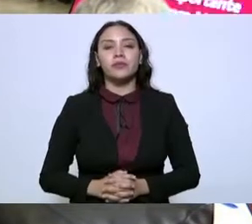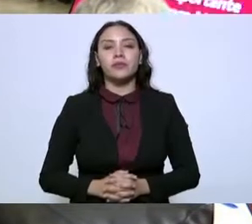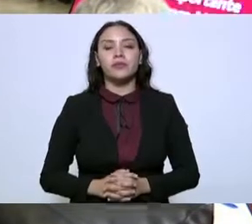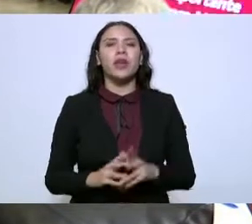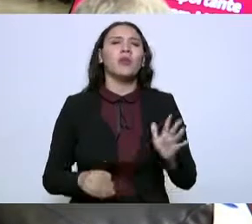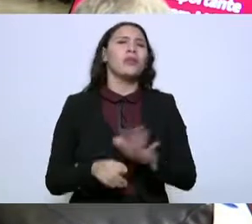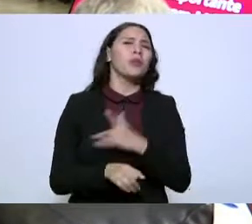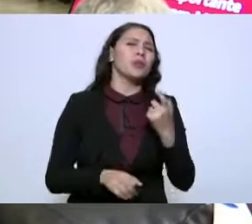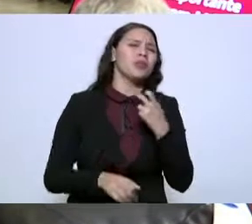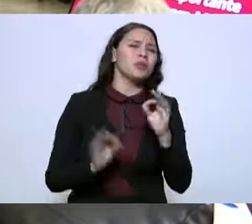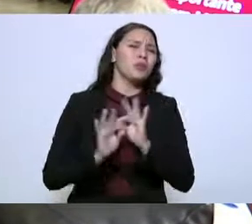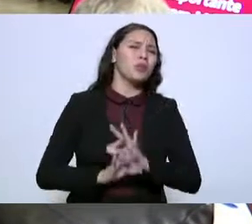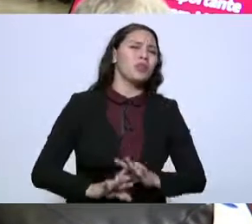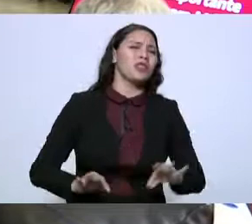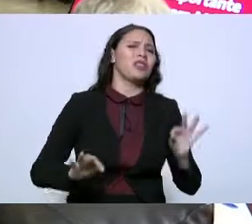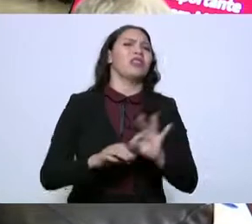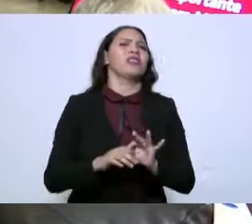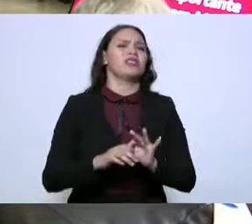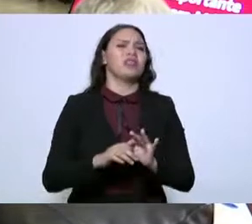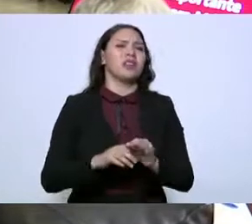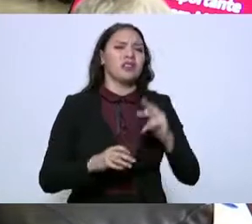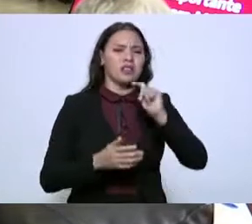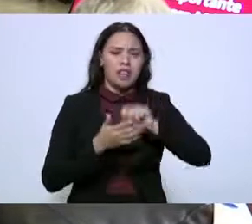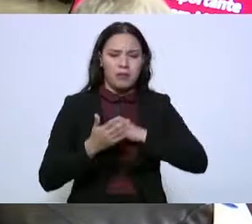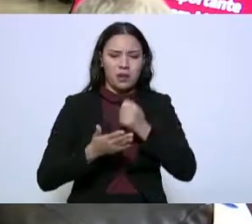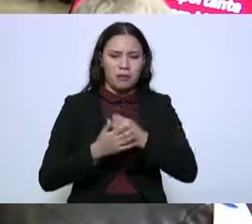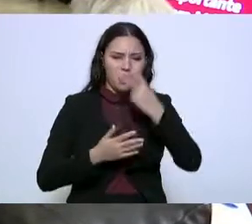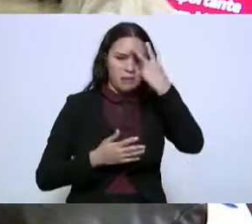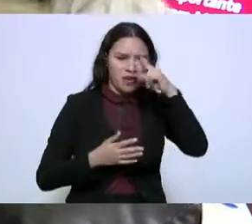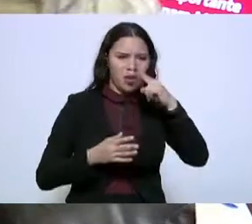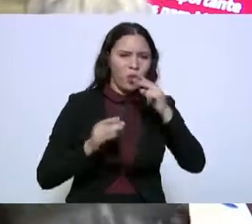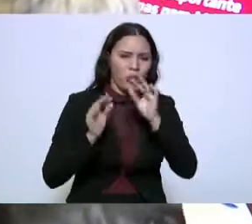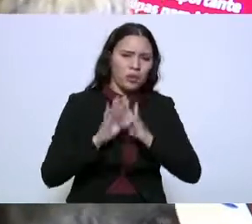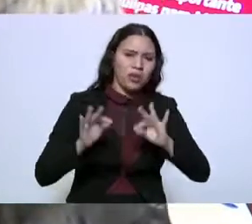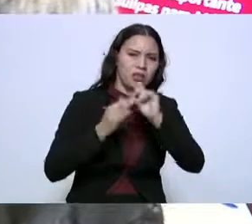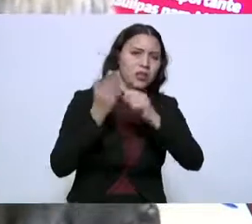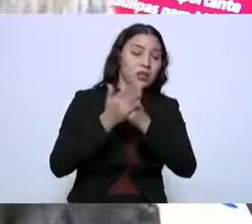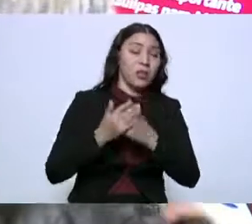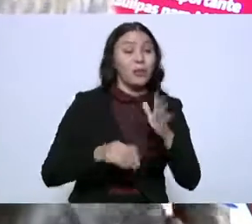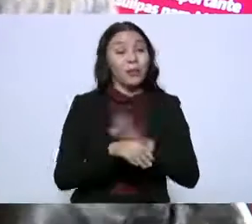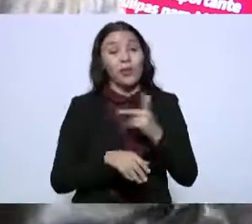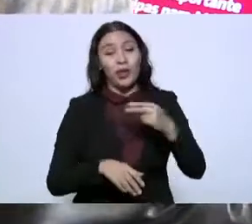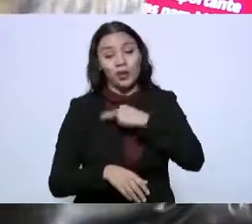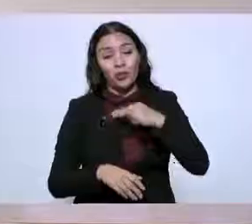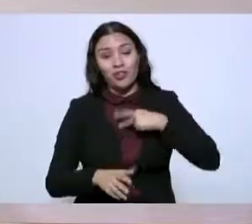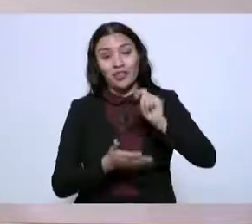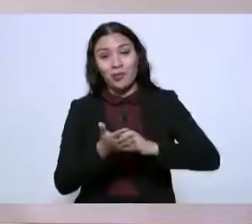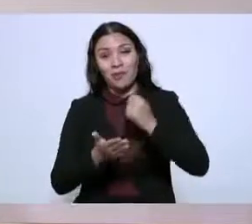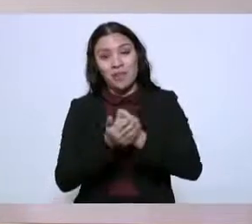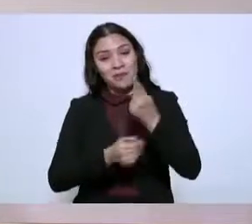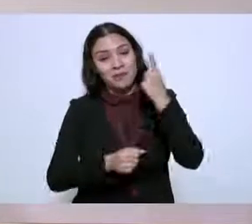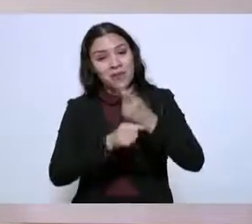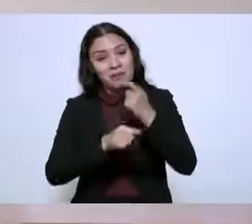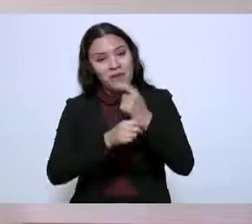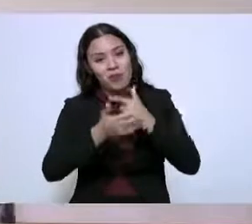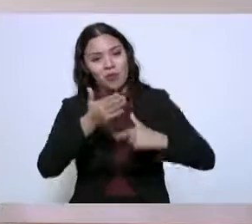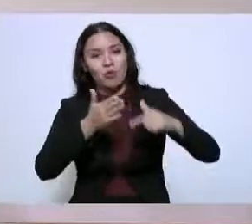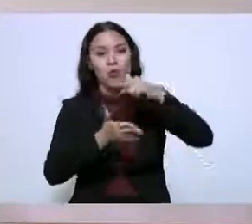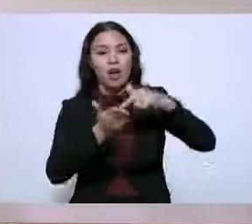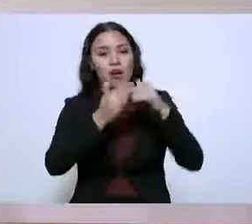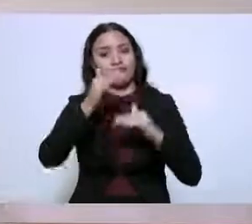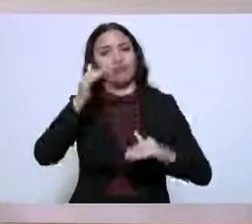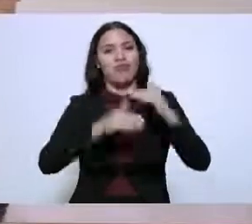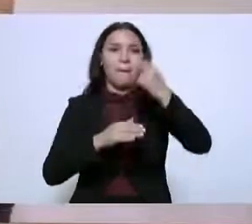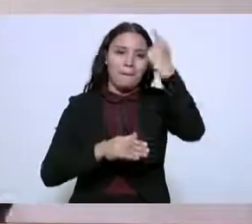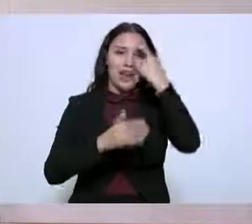Porque es importante también Tamaulipas para México, se ha comentado, somos el primer lugar nacional en producción de sorgo, esto ha